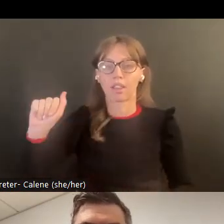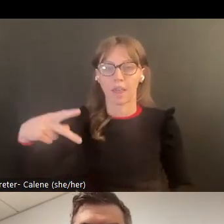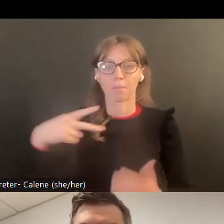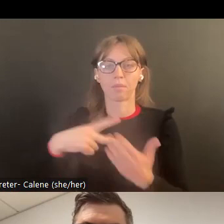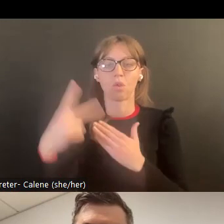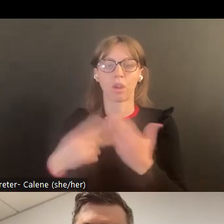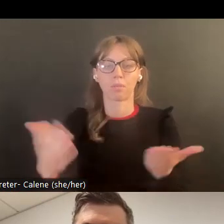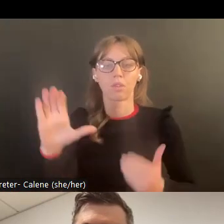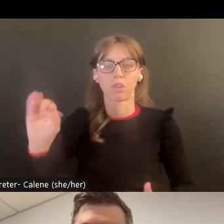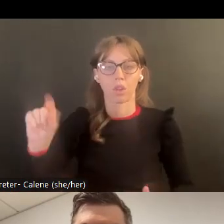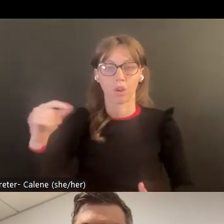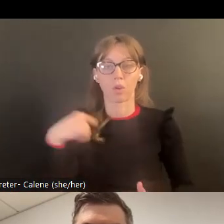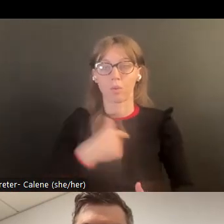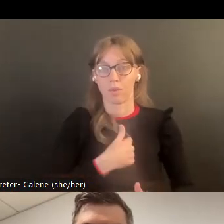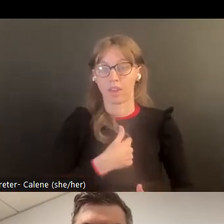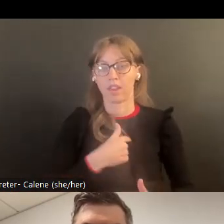para el programa LAP en Colorado.